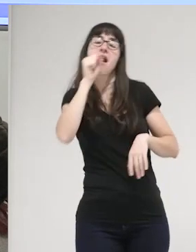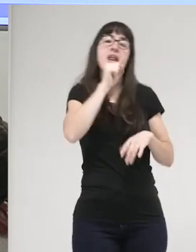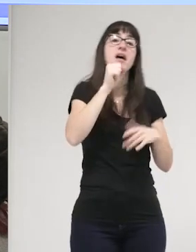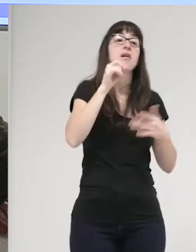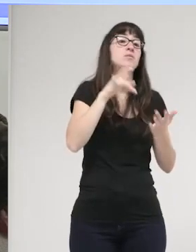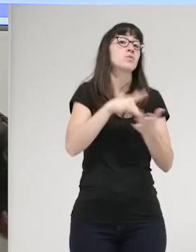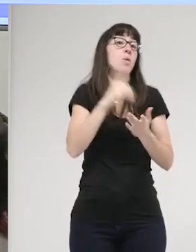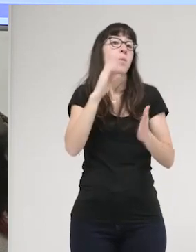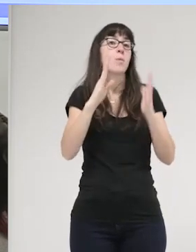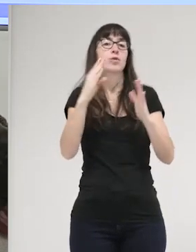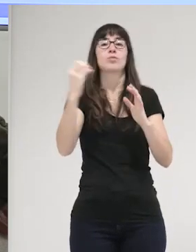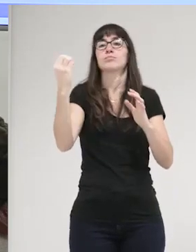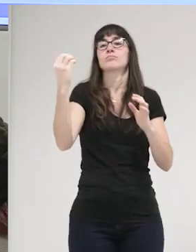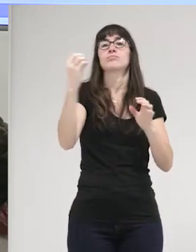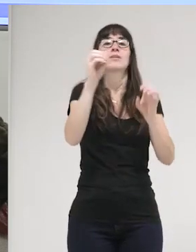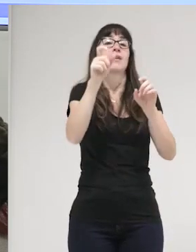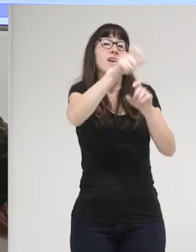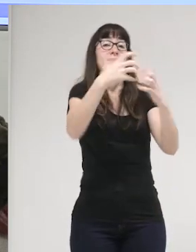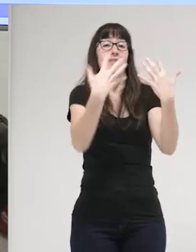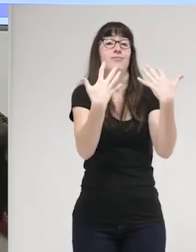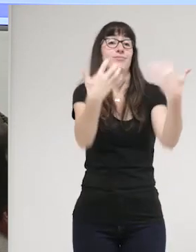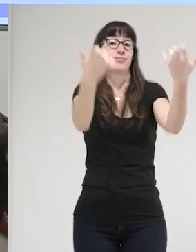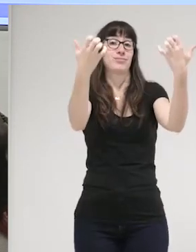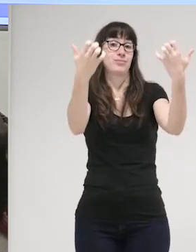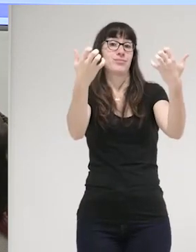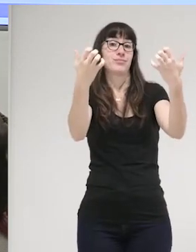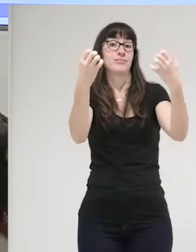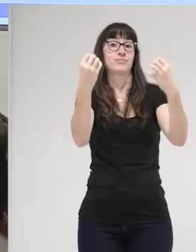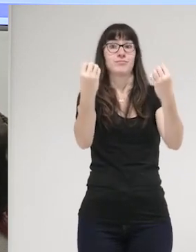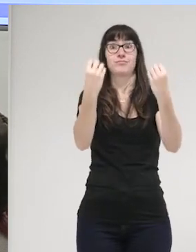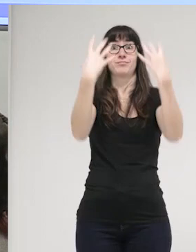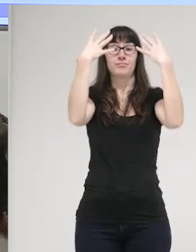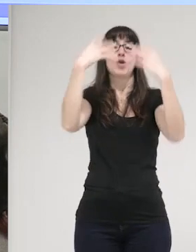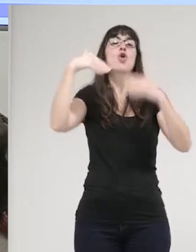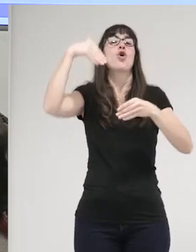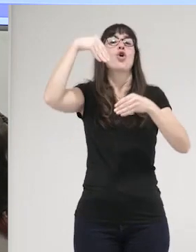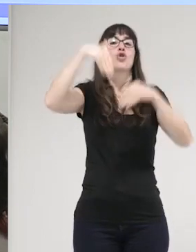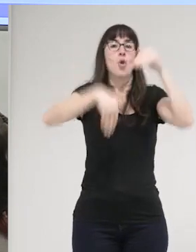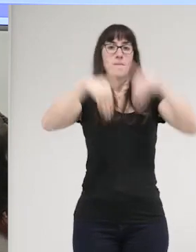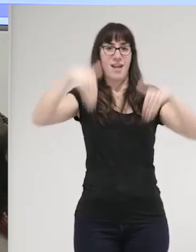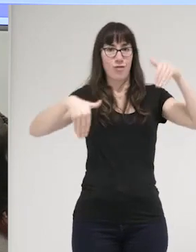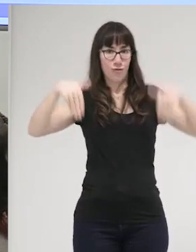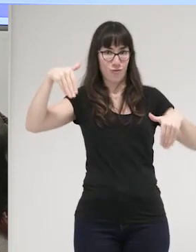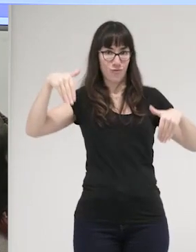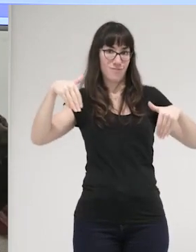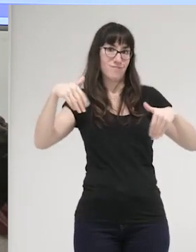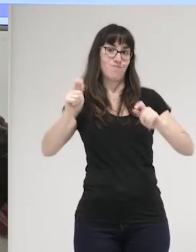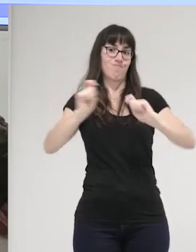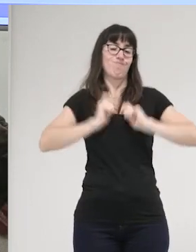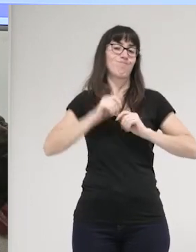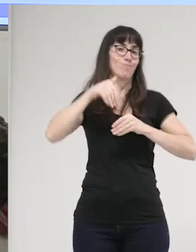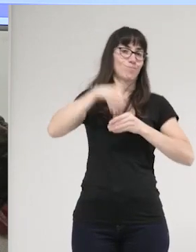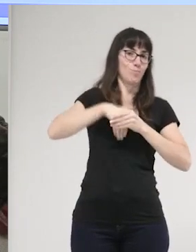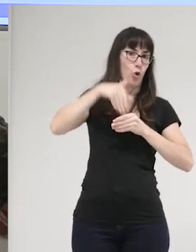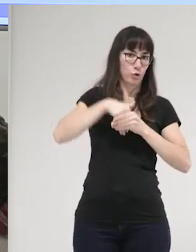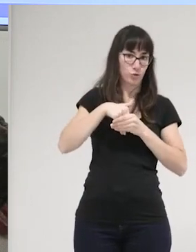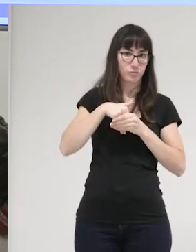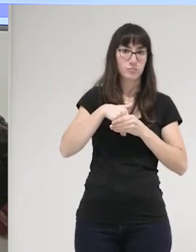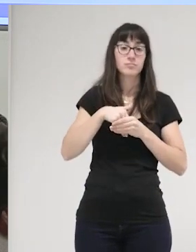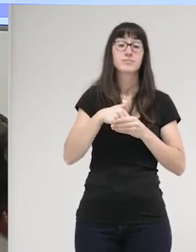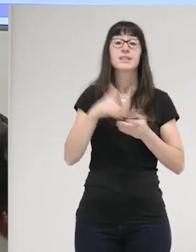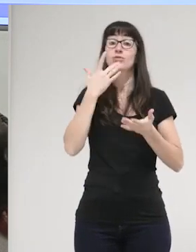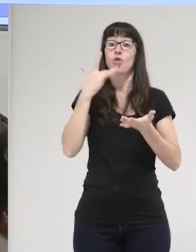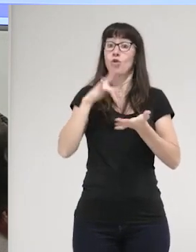pues la gente la nominan ¿no? lo típico de los realities la gente es nominada entonces el último día que es cuando son nominadas hacen una actuación en